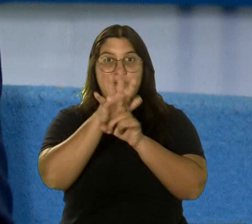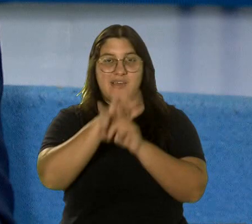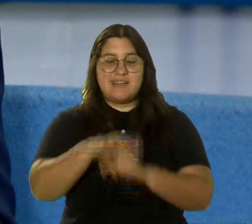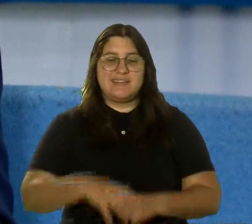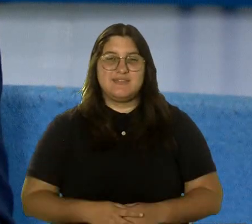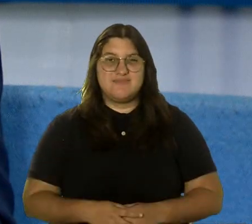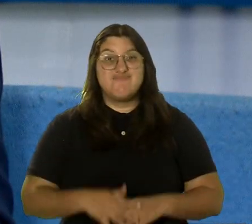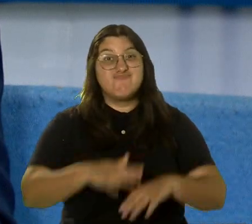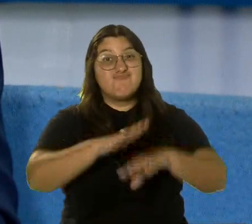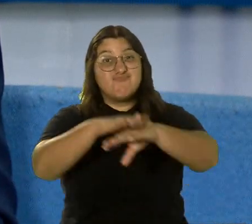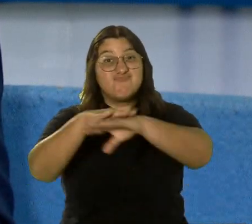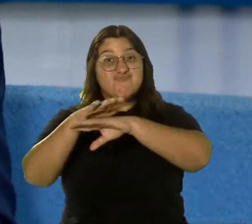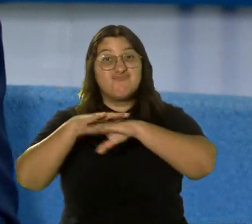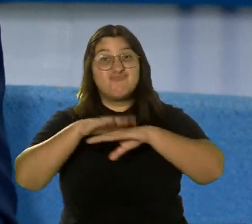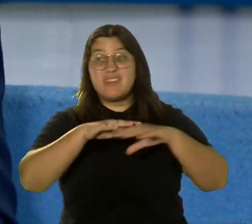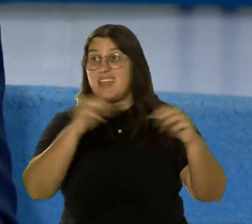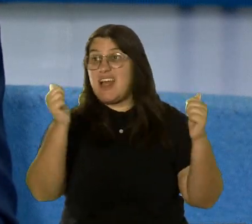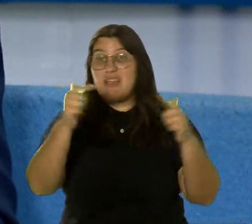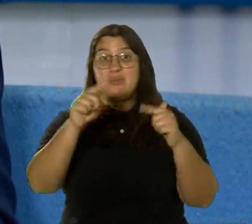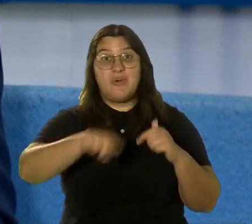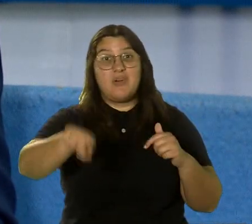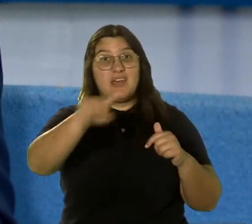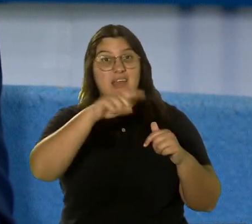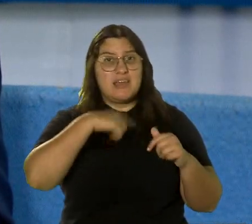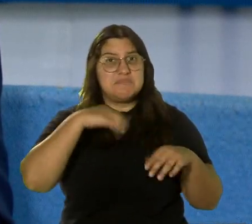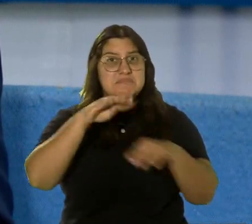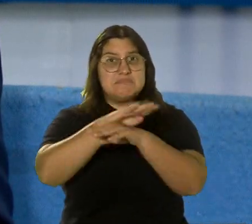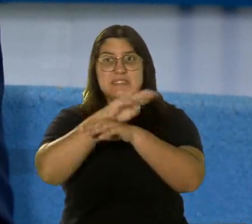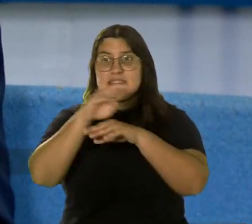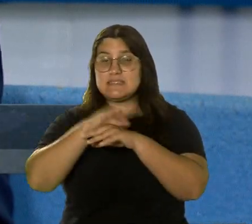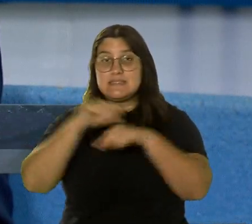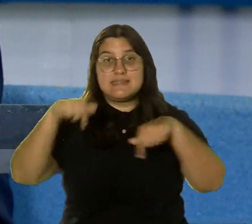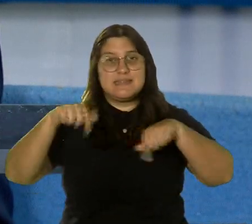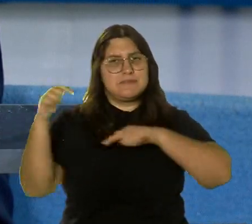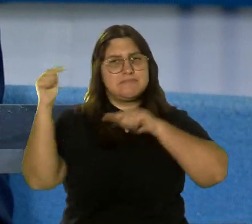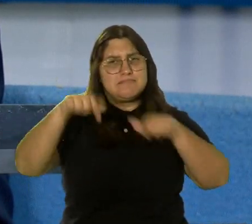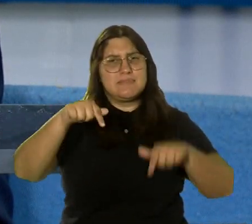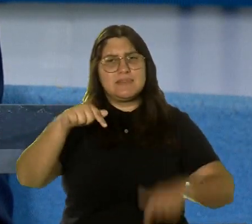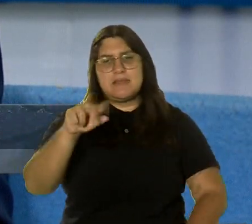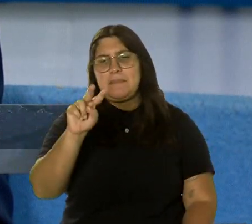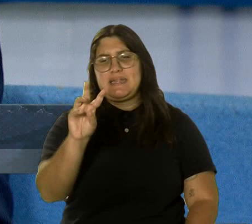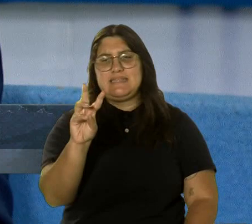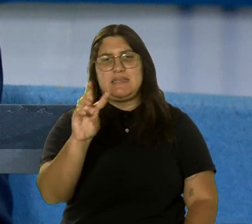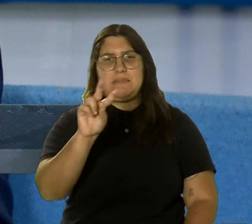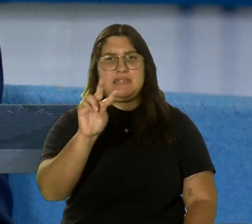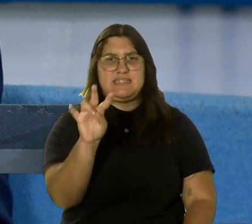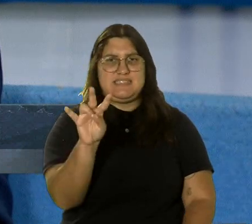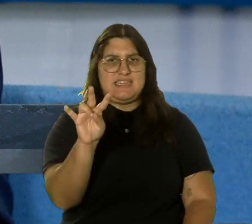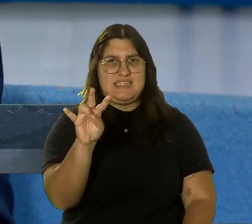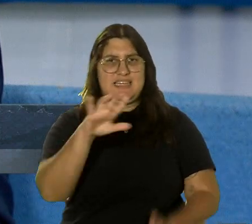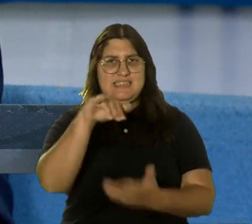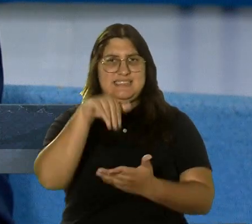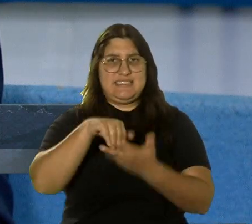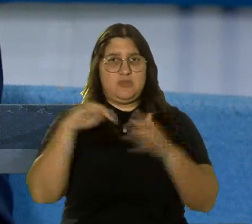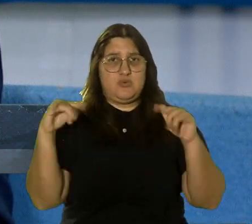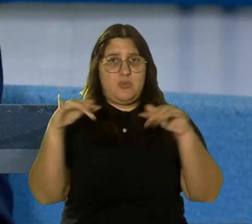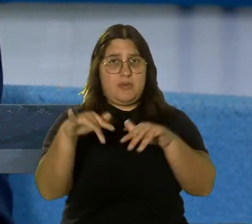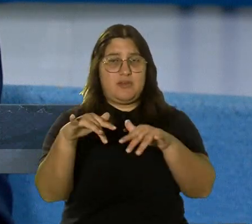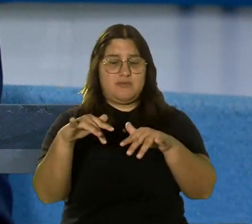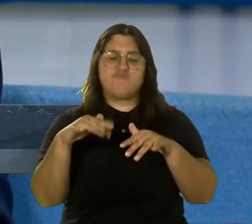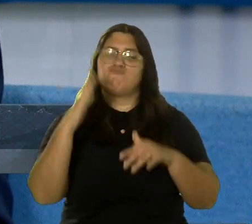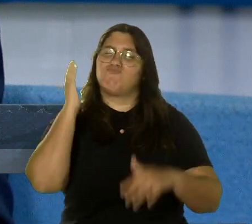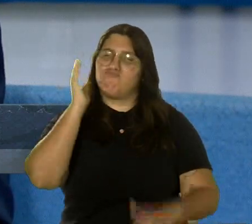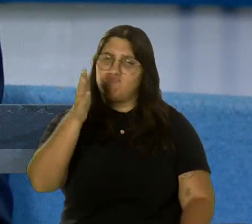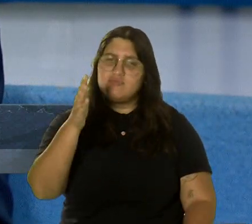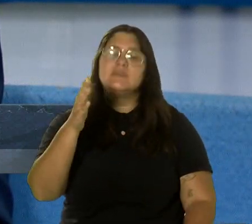llamado es a todos los empresarios locales que se den cita este 26 y 27 de febrero en el Centro de Convenciones, que definitivamente es una inversión